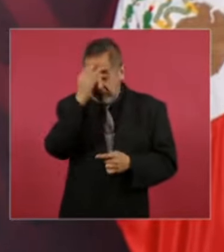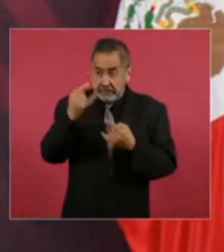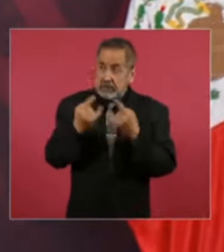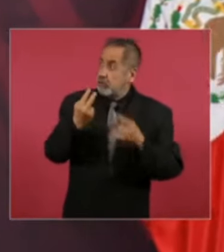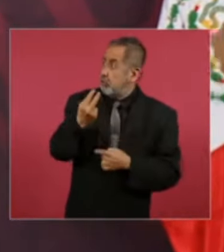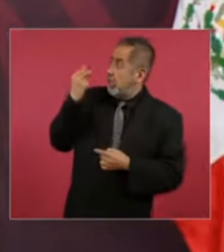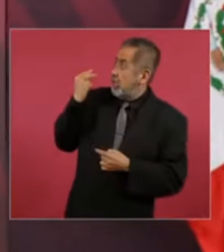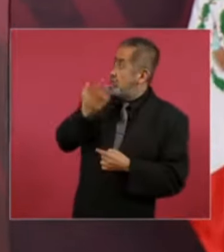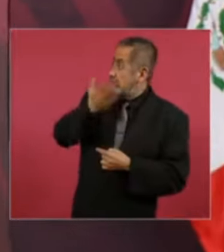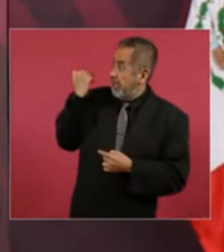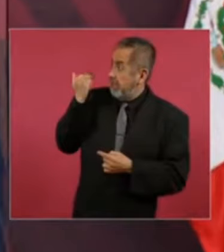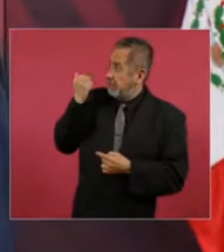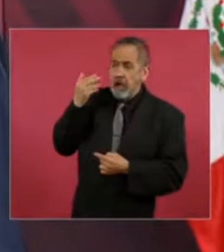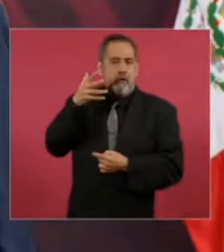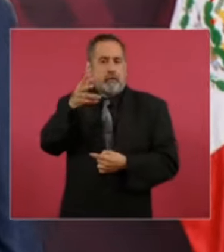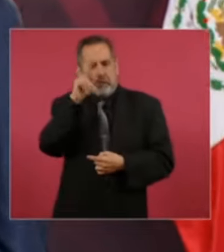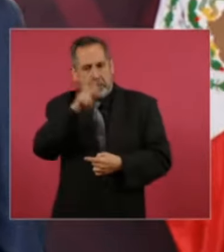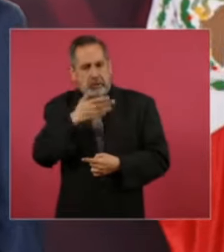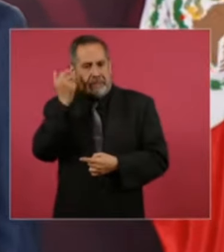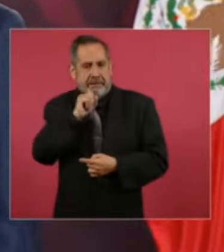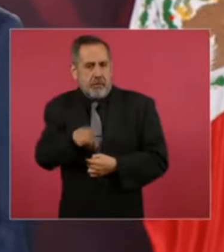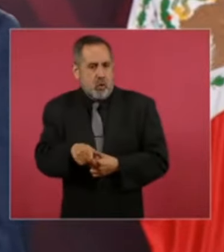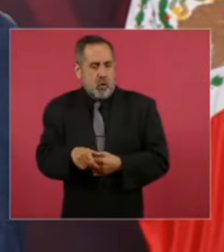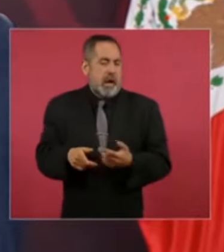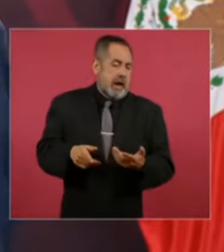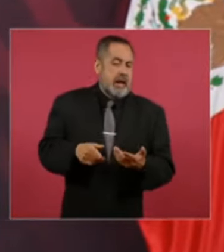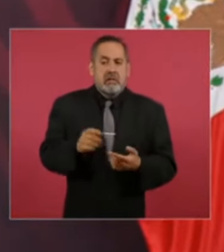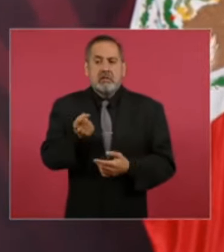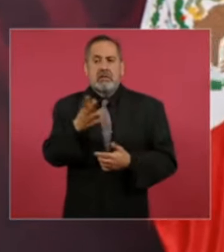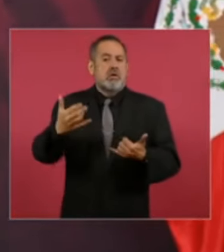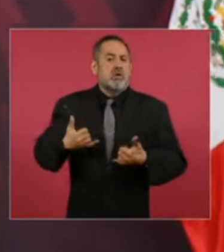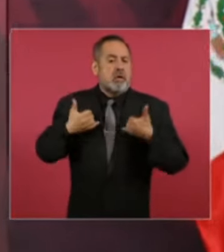dónde va sobre todo los jóvenes que